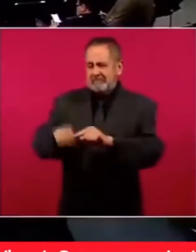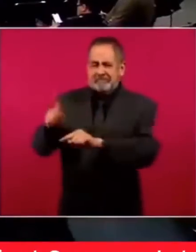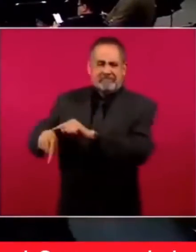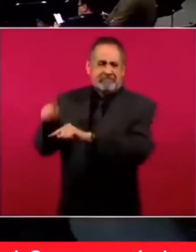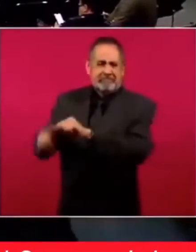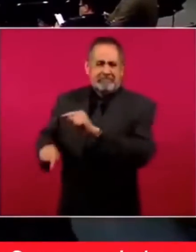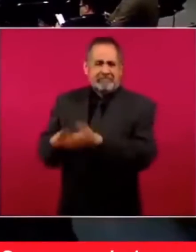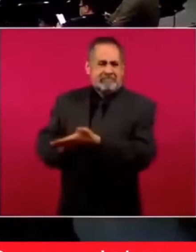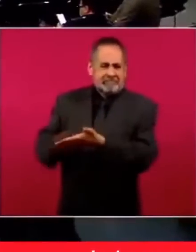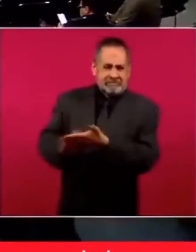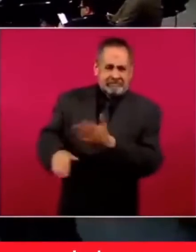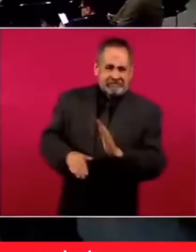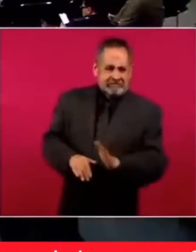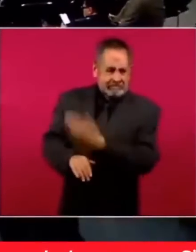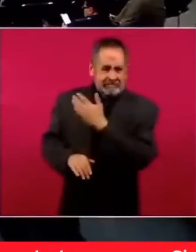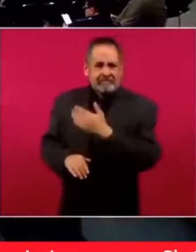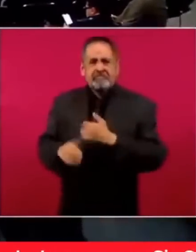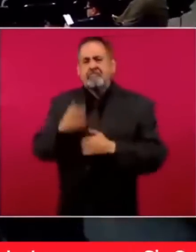México